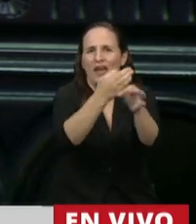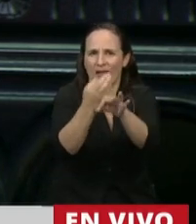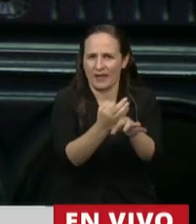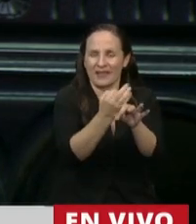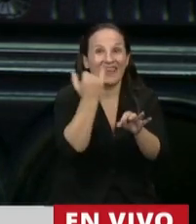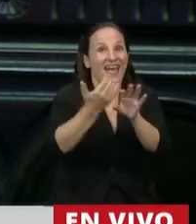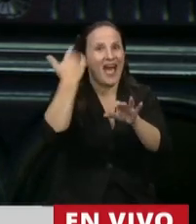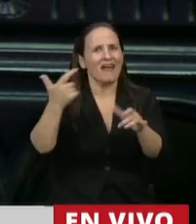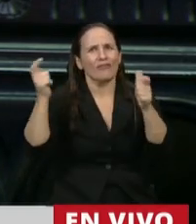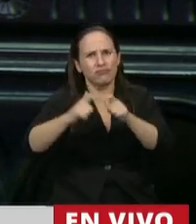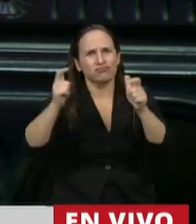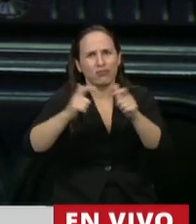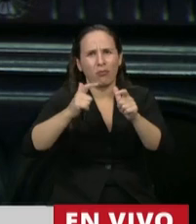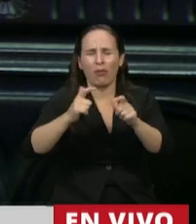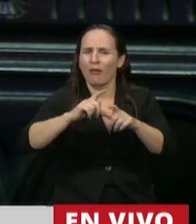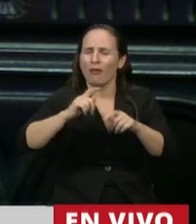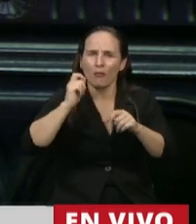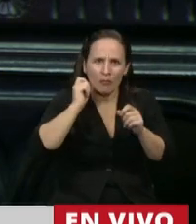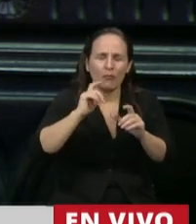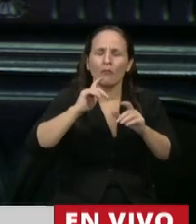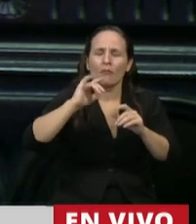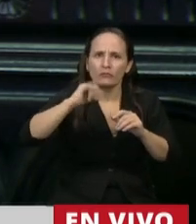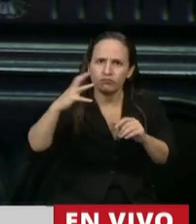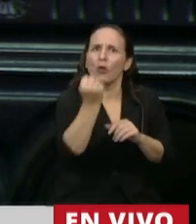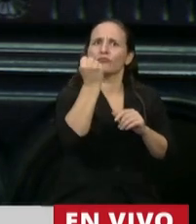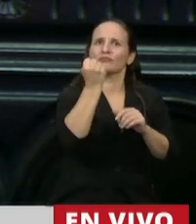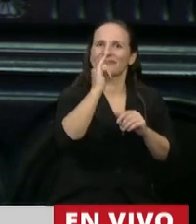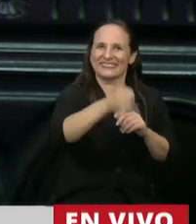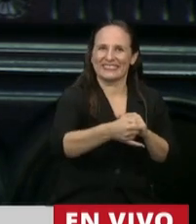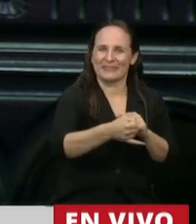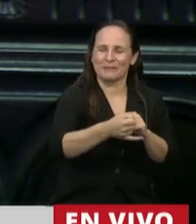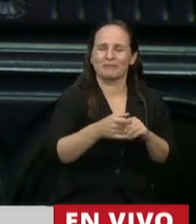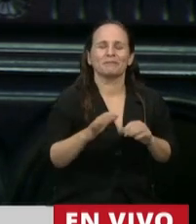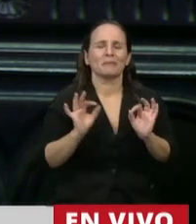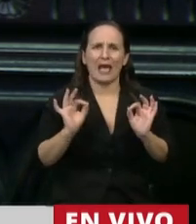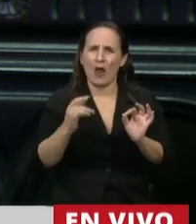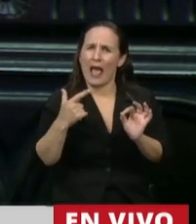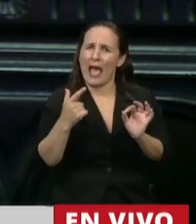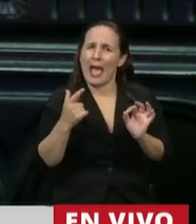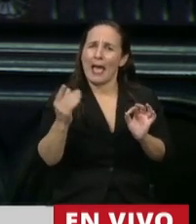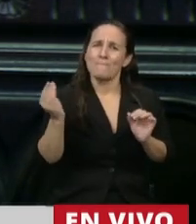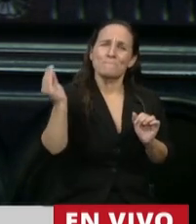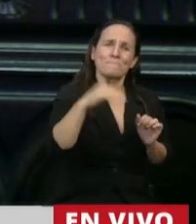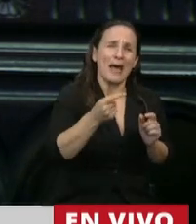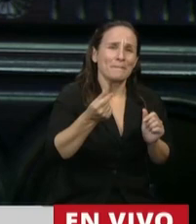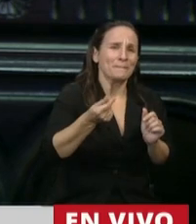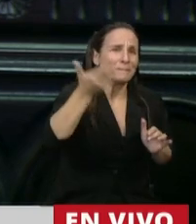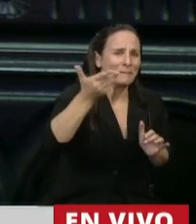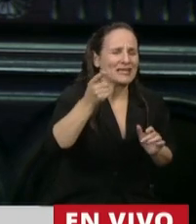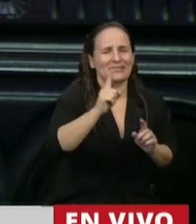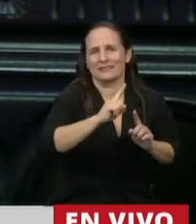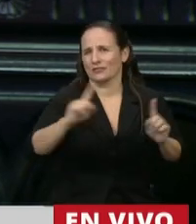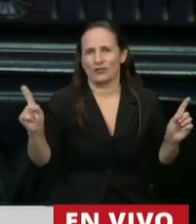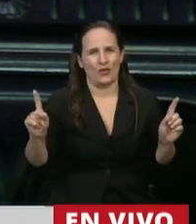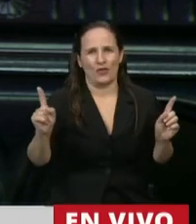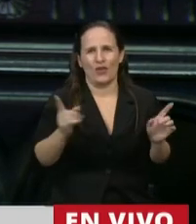de comisión, no le subamos el precio. No le subamos el precio a la conectividad, no le subamos el